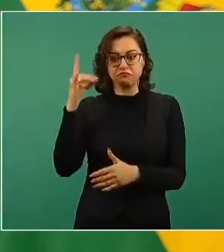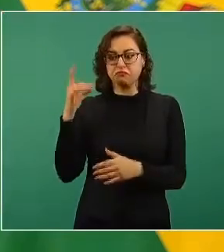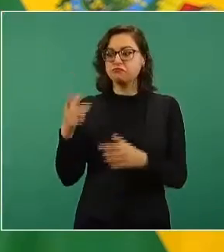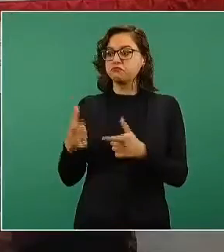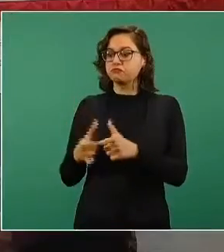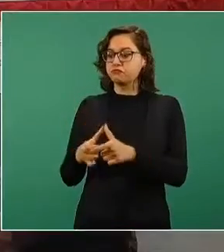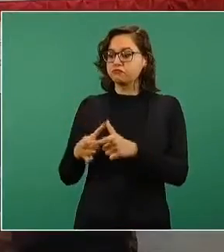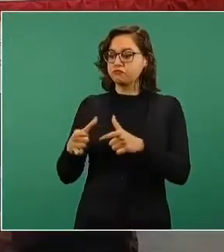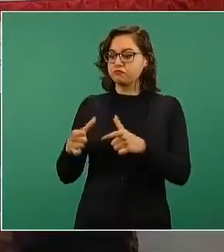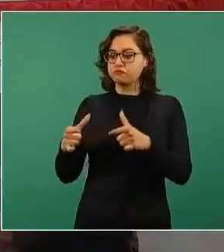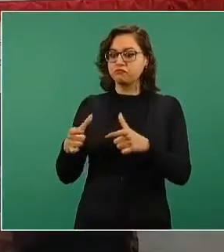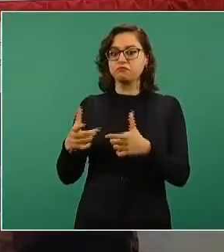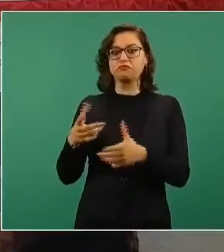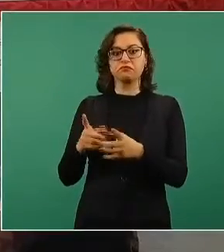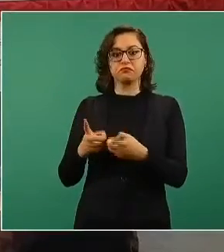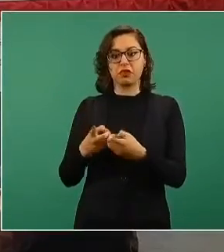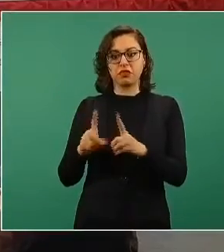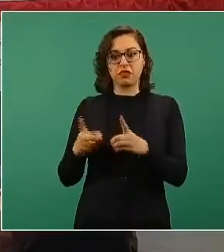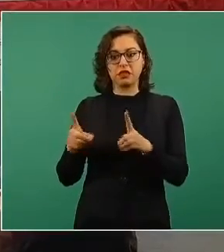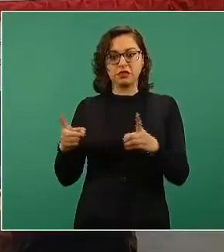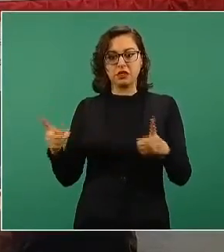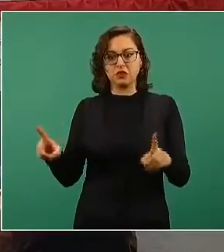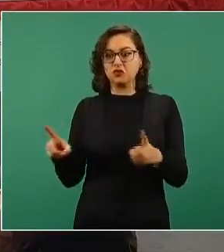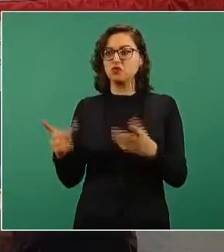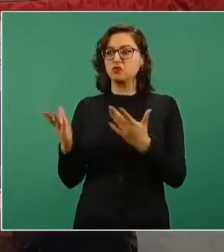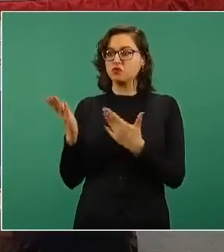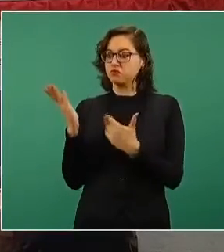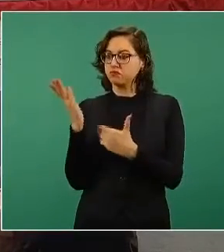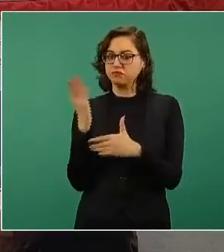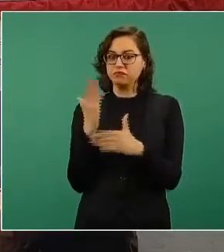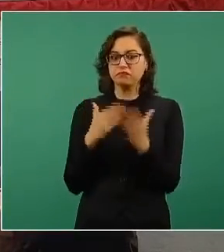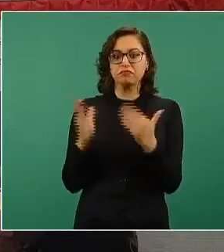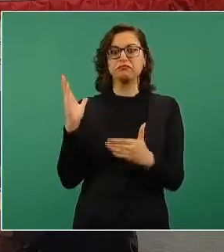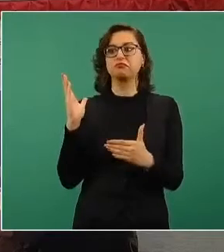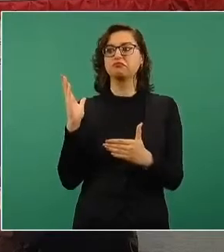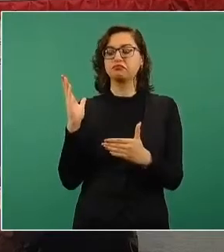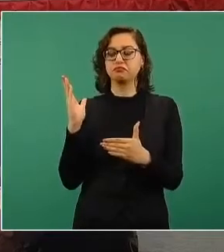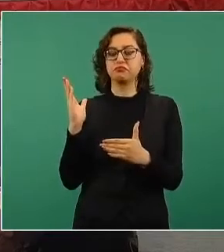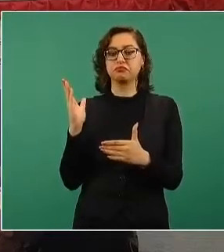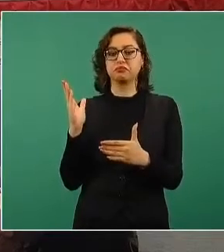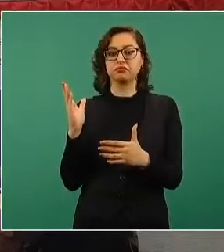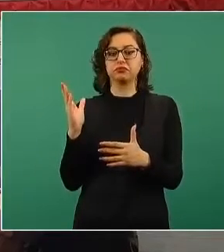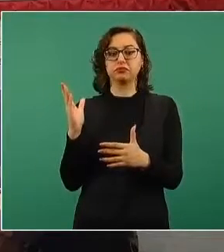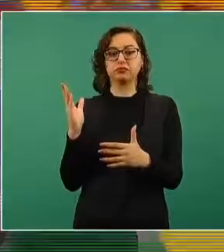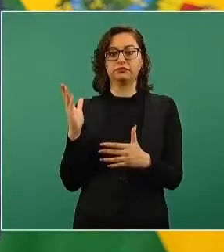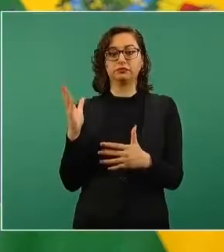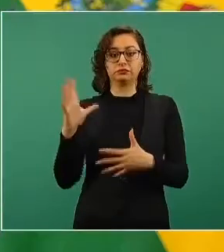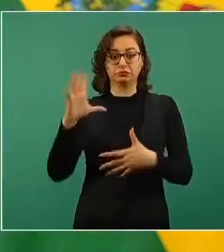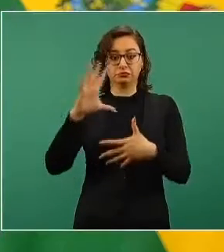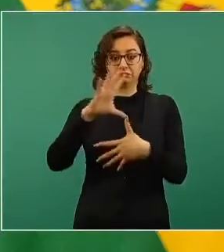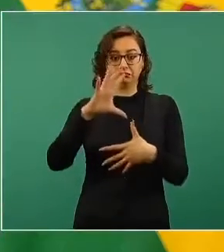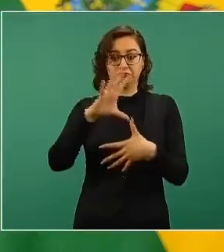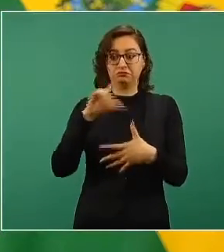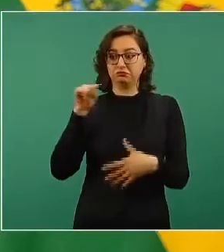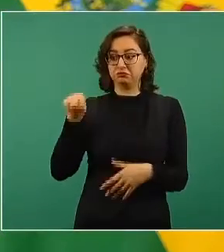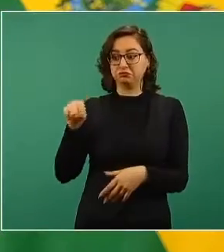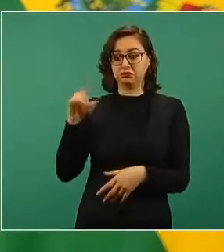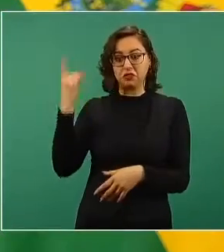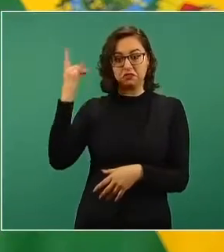más que ningún otro país en el continente americano.